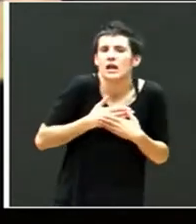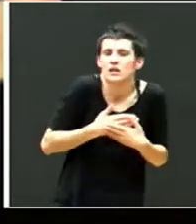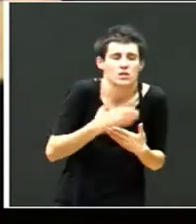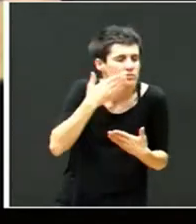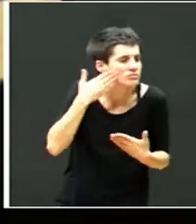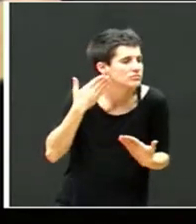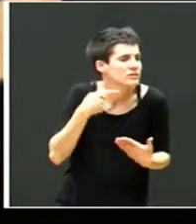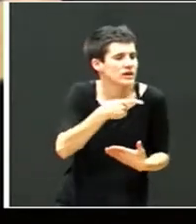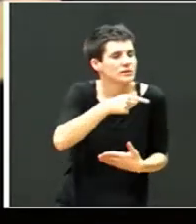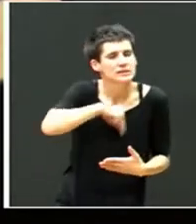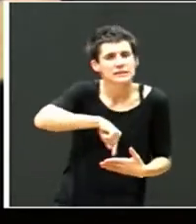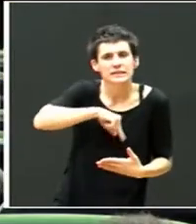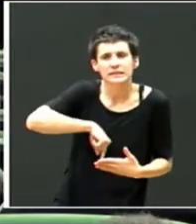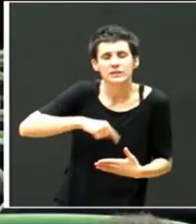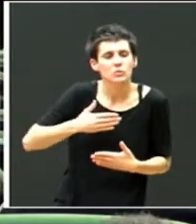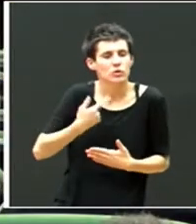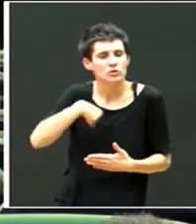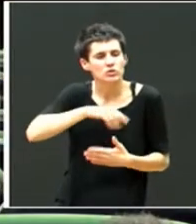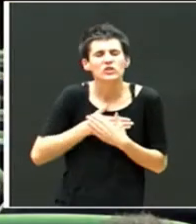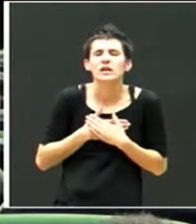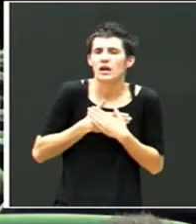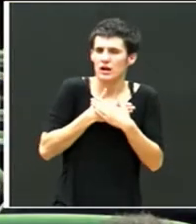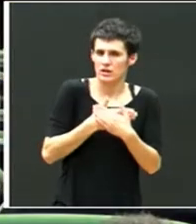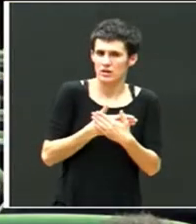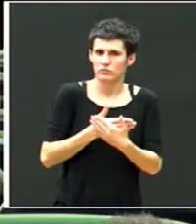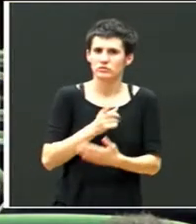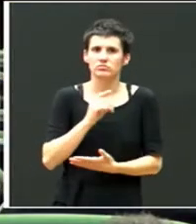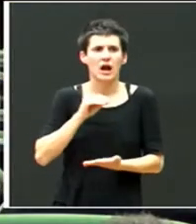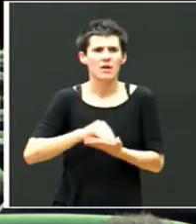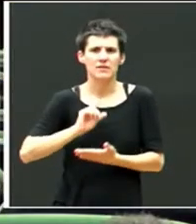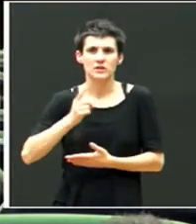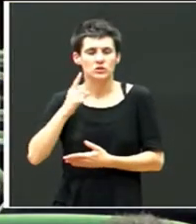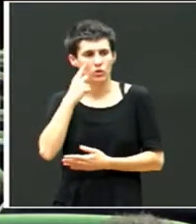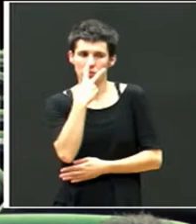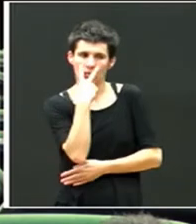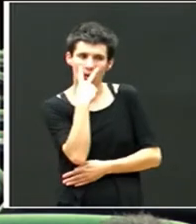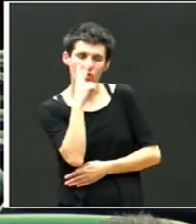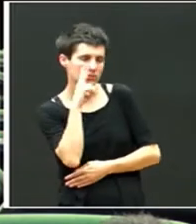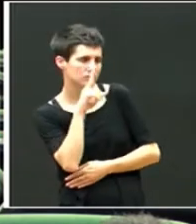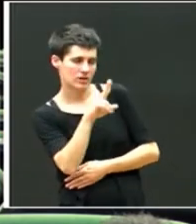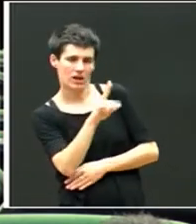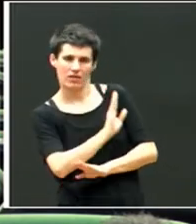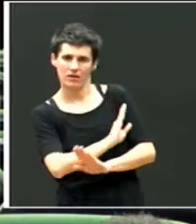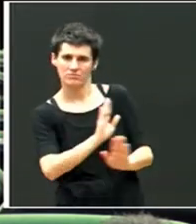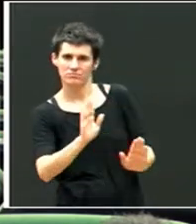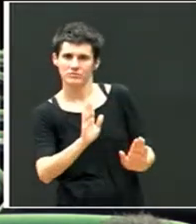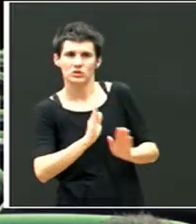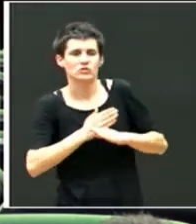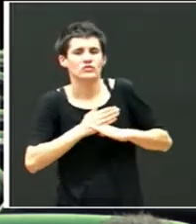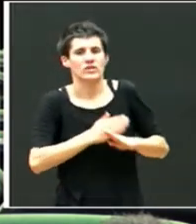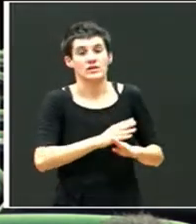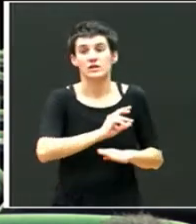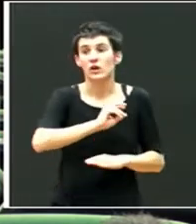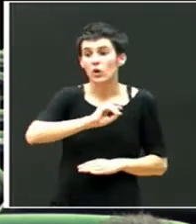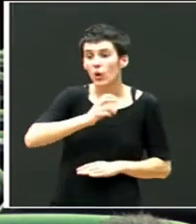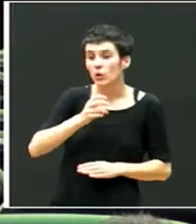sintiera que la apreciaban, muchas veces simplemente con la mirada, otras veces, como antes he dicho, dándole